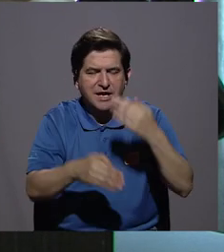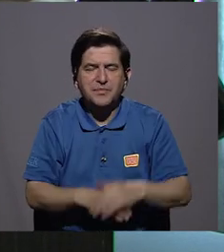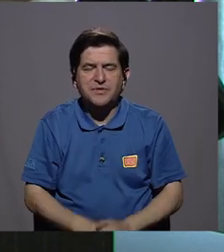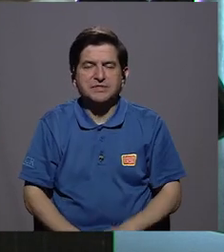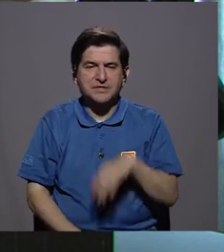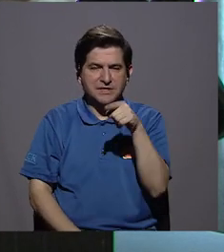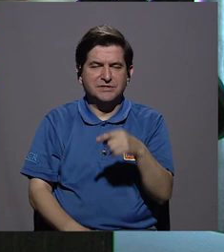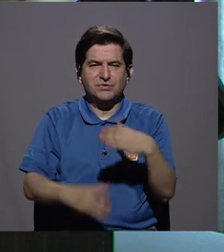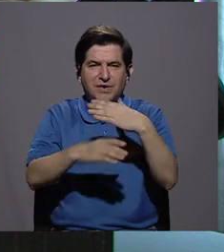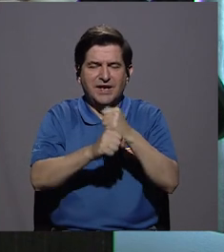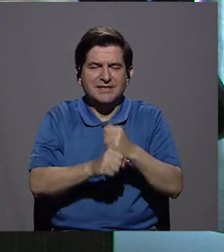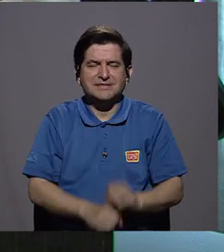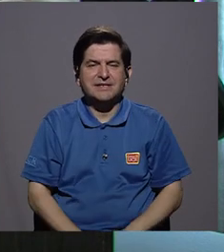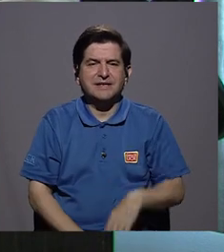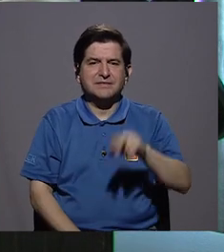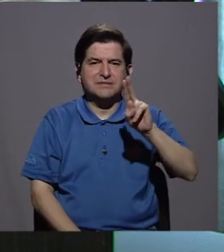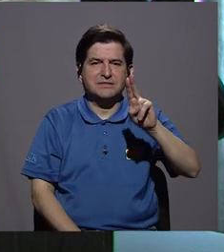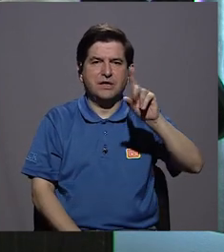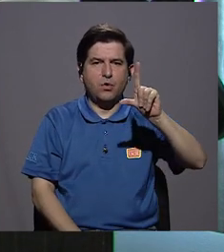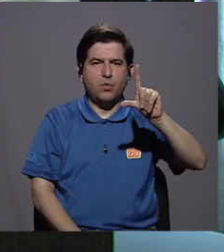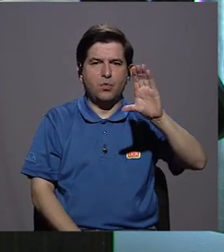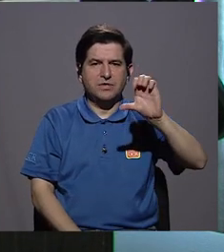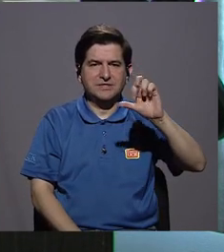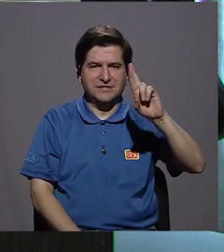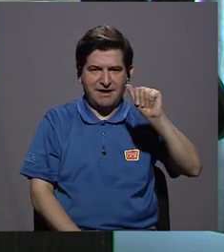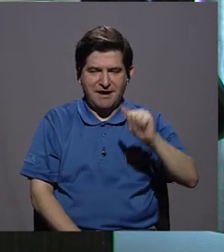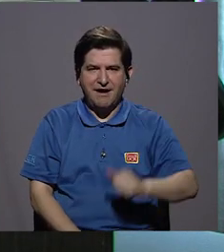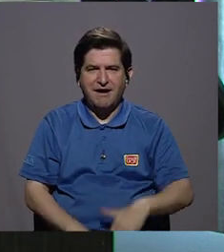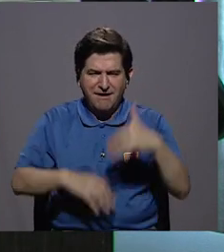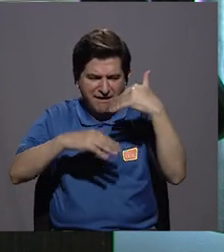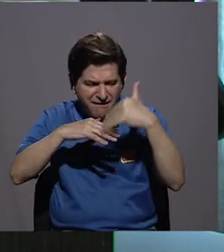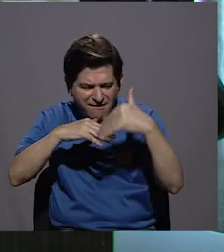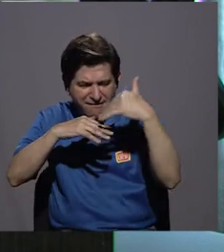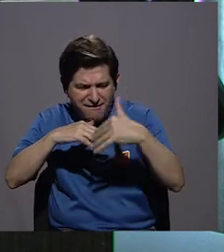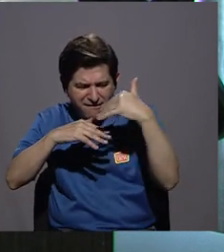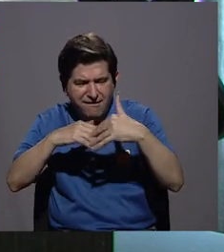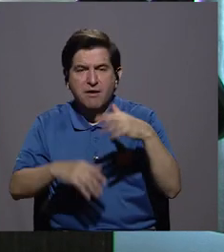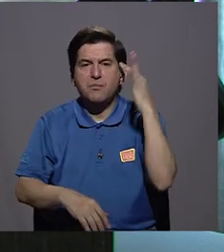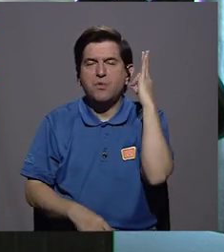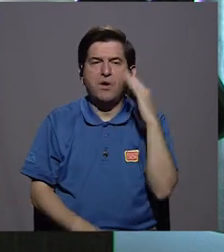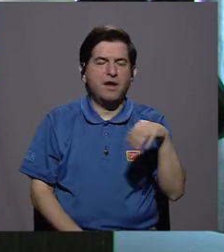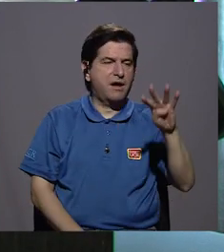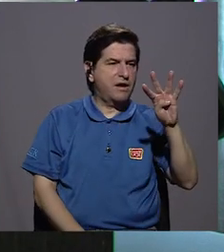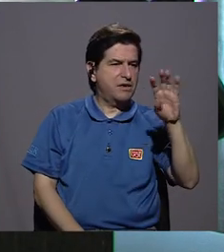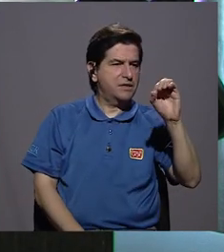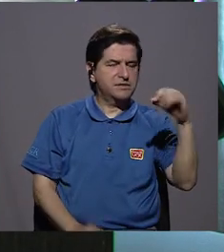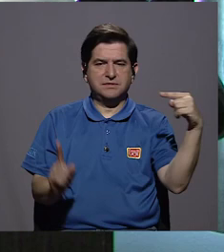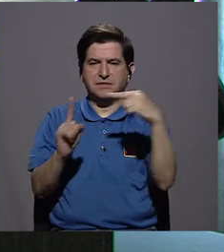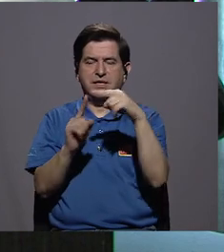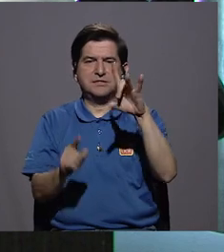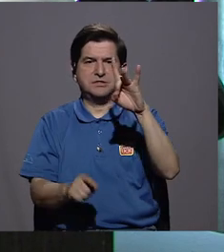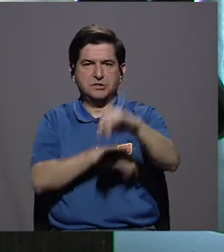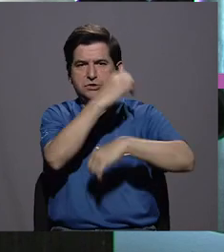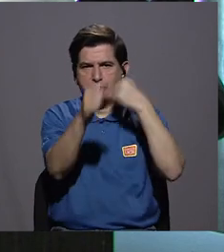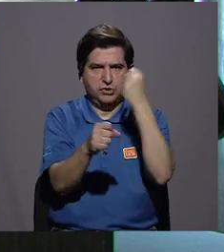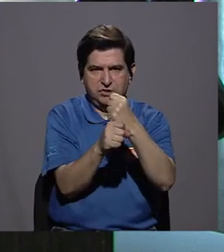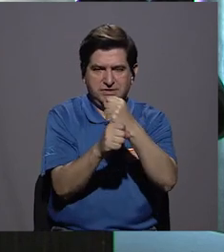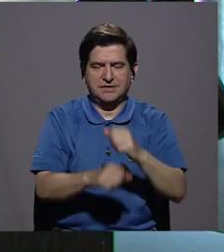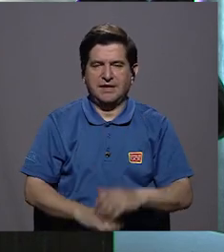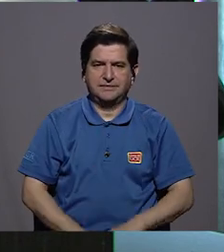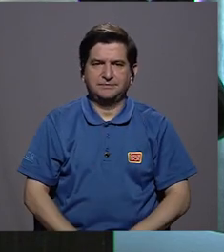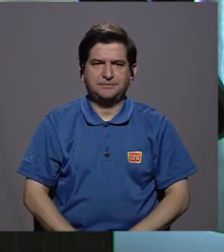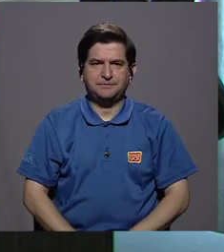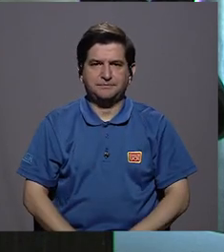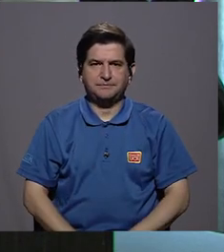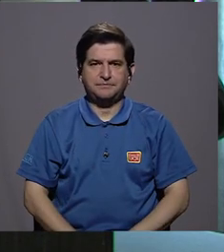ulceración de la piel. Entonces, es lo más común. Mujeres, usualmente entre los 40 y los 80 años, ¿verdad?